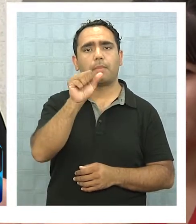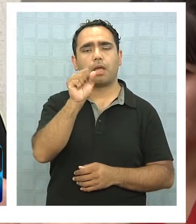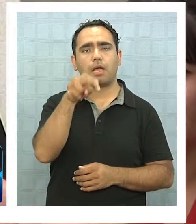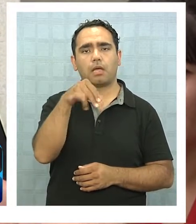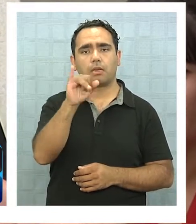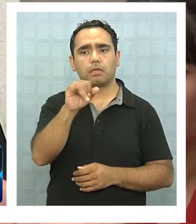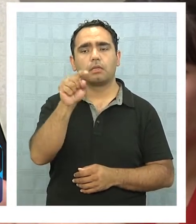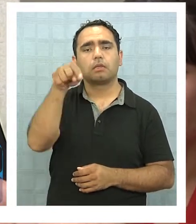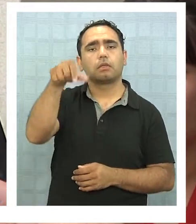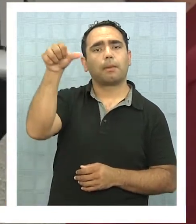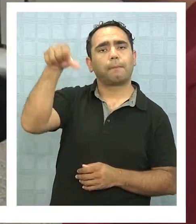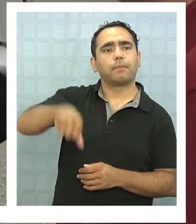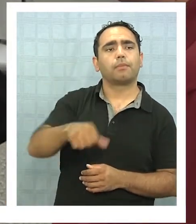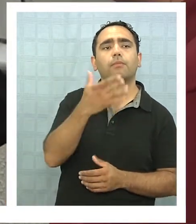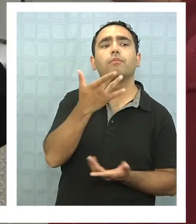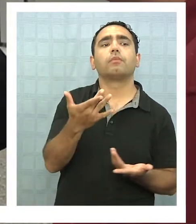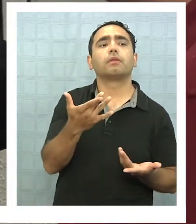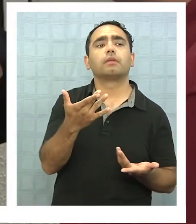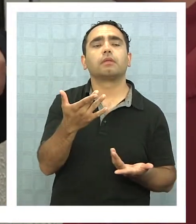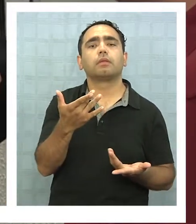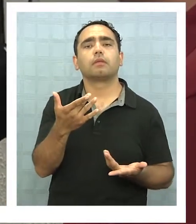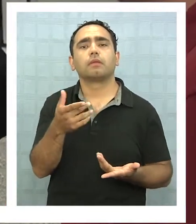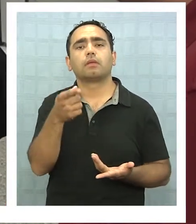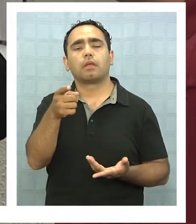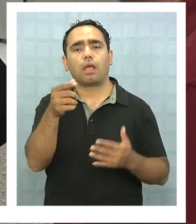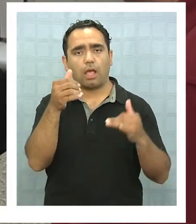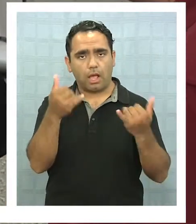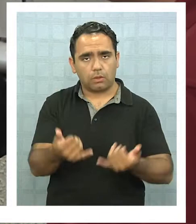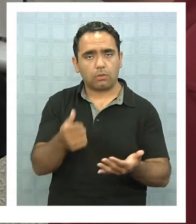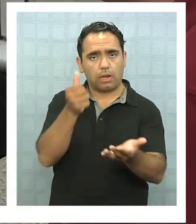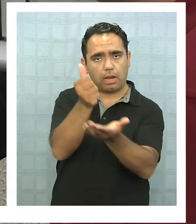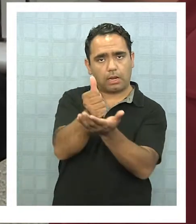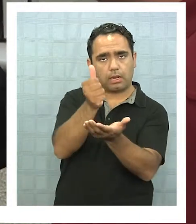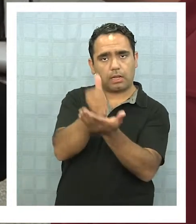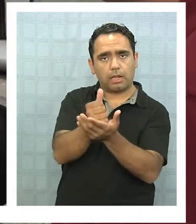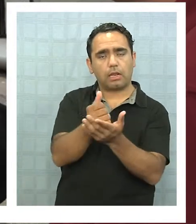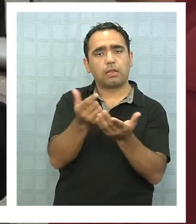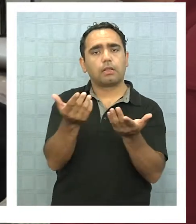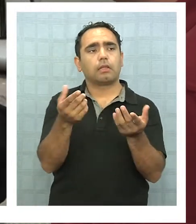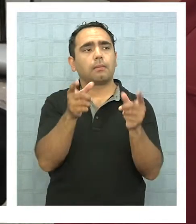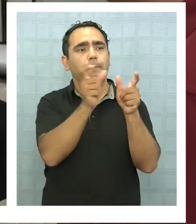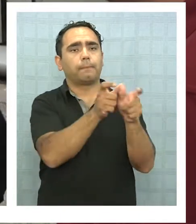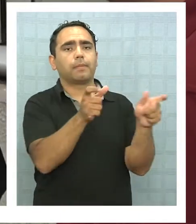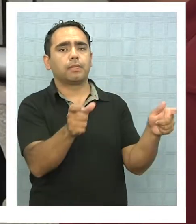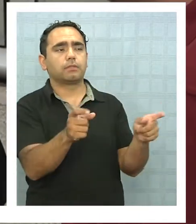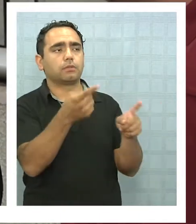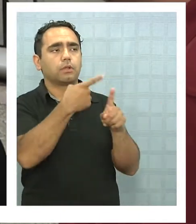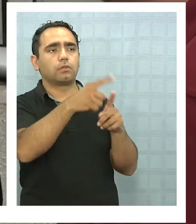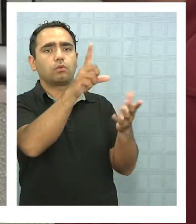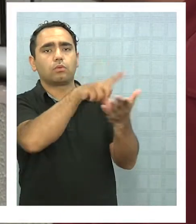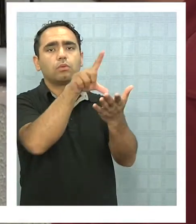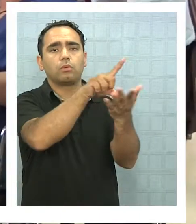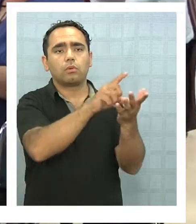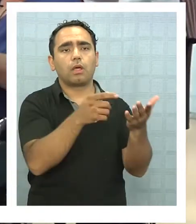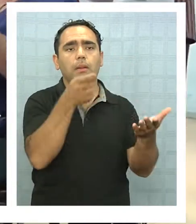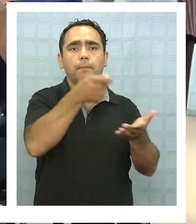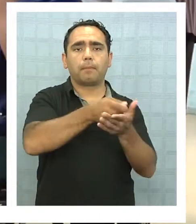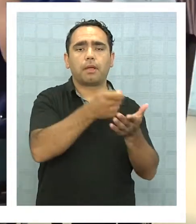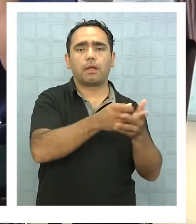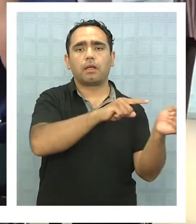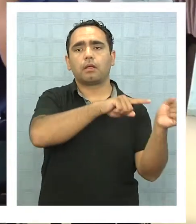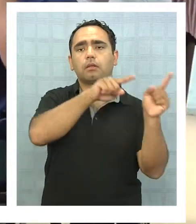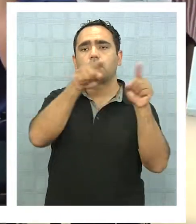perdió porque se hace por parte del actual alcalde un acarreo sostenido de